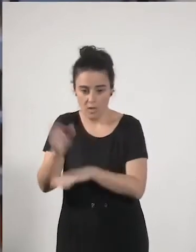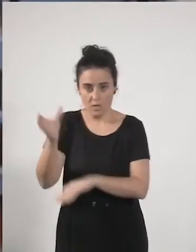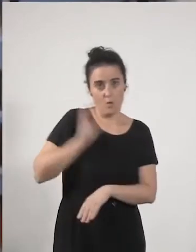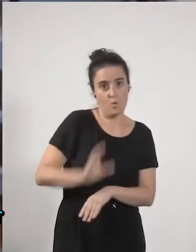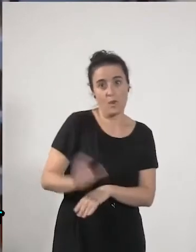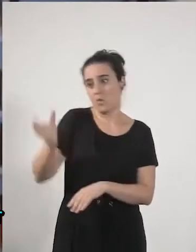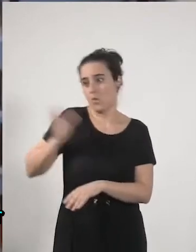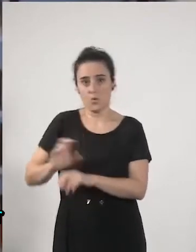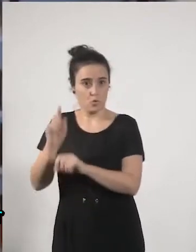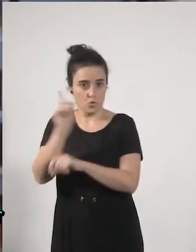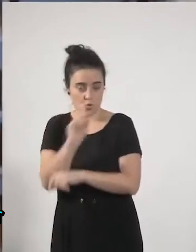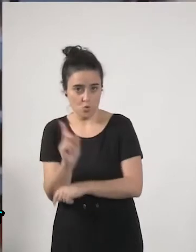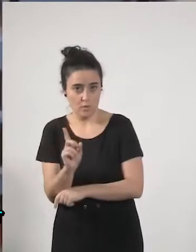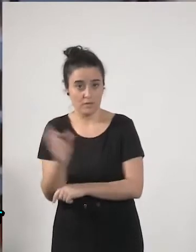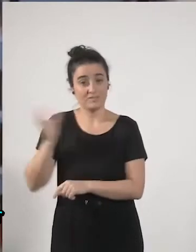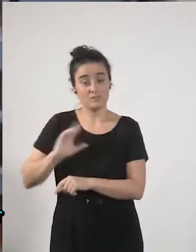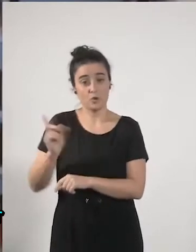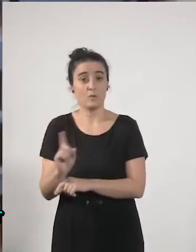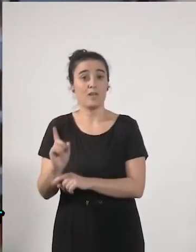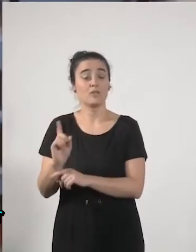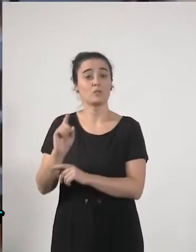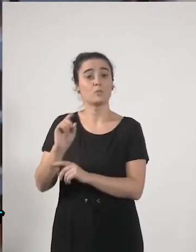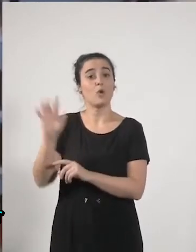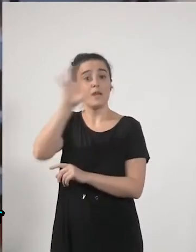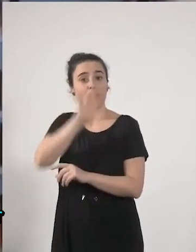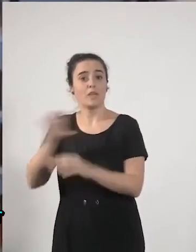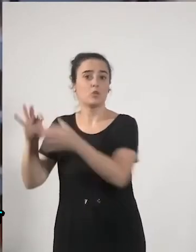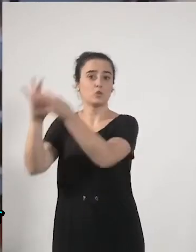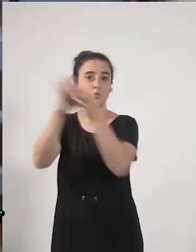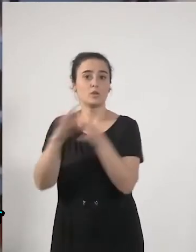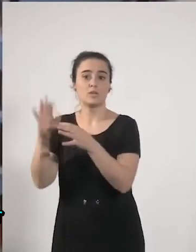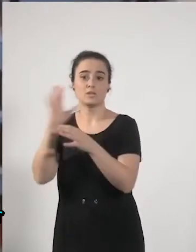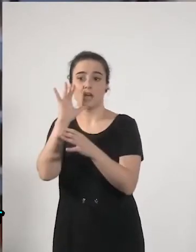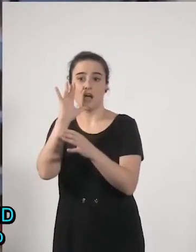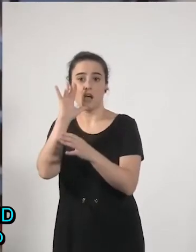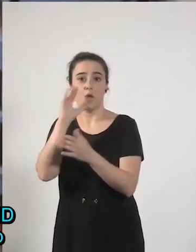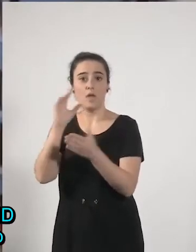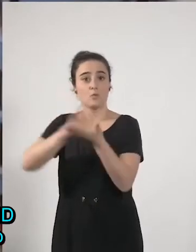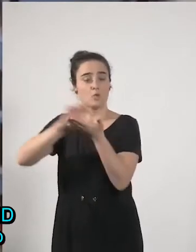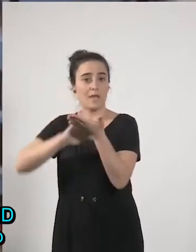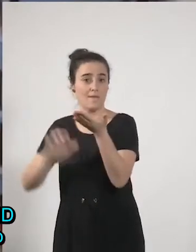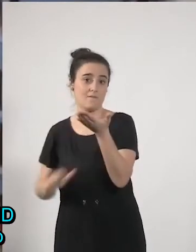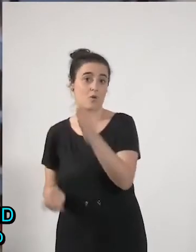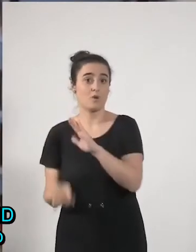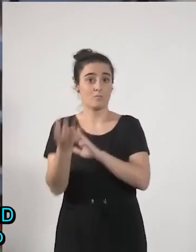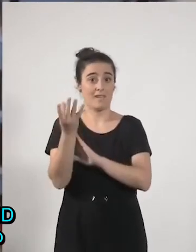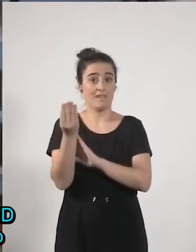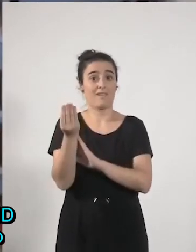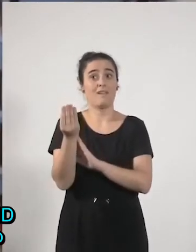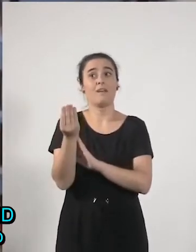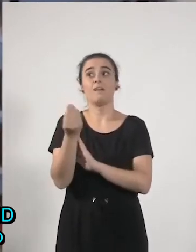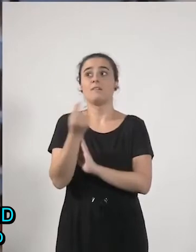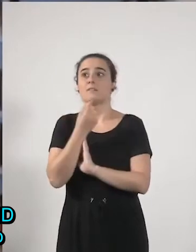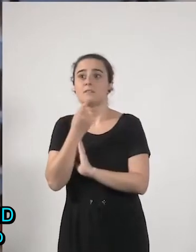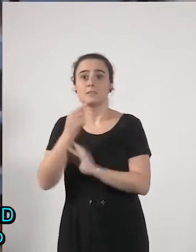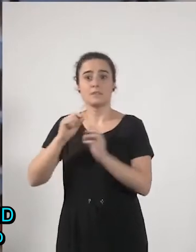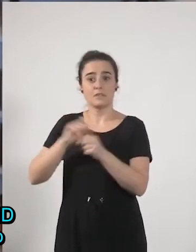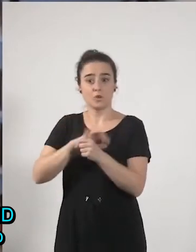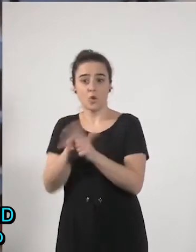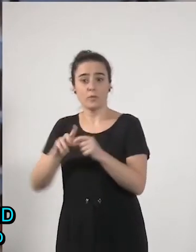remunerados Naciones Unidas acaba de sacar un pequeño informe sobre las consecuencias del COVID